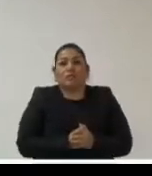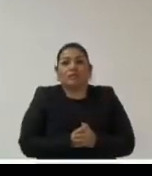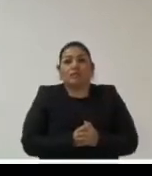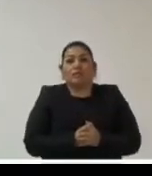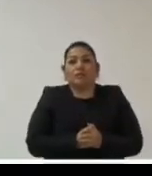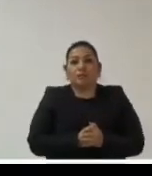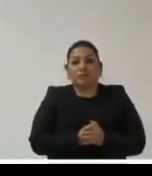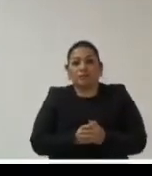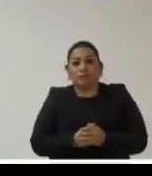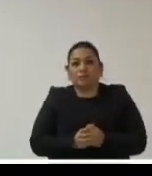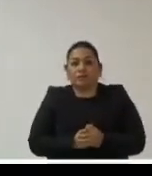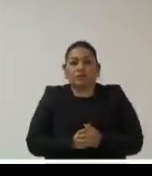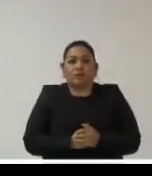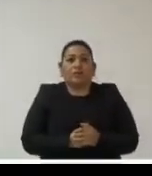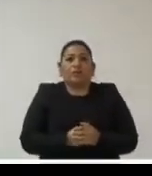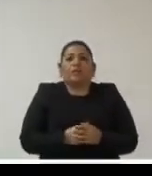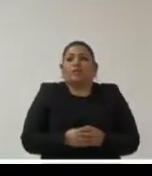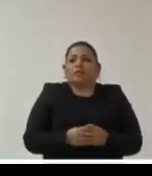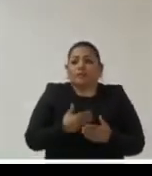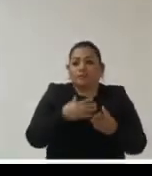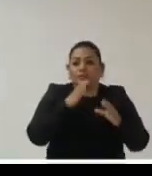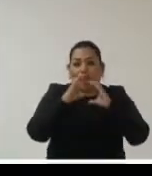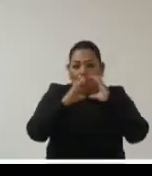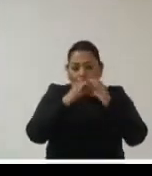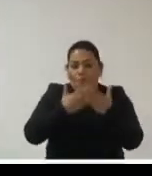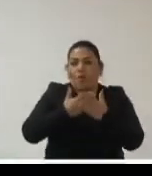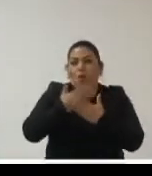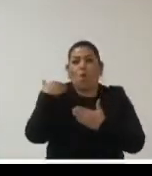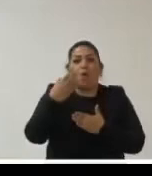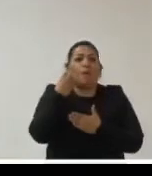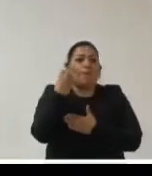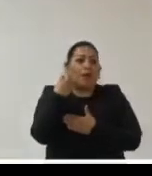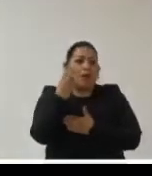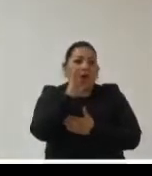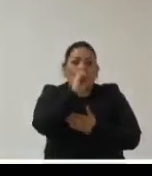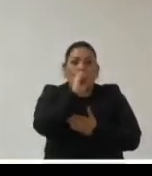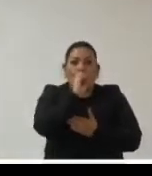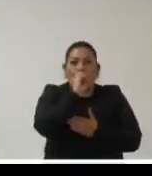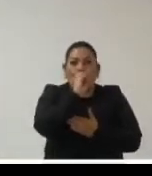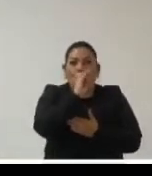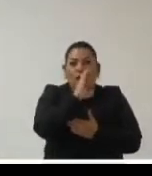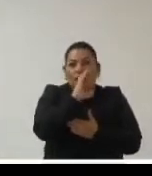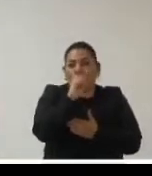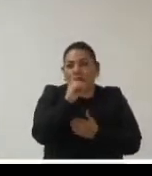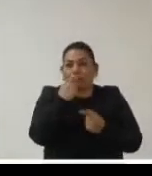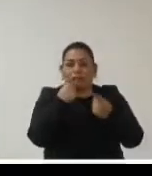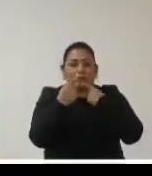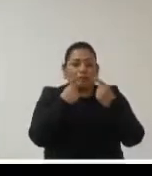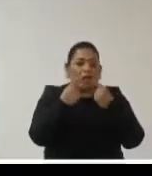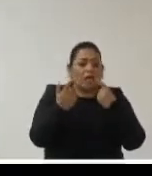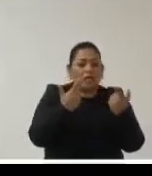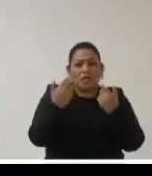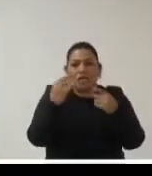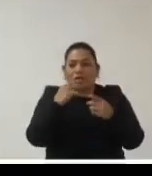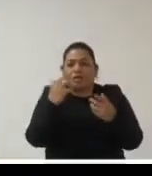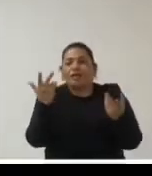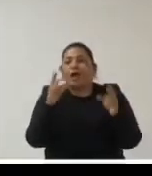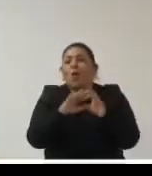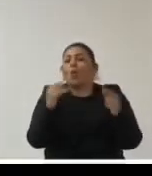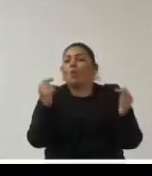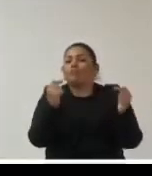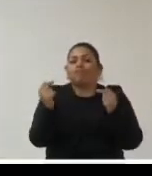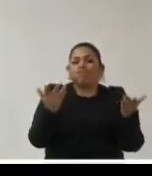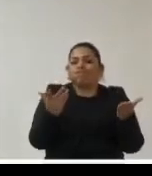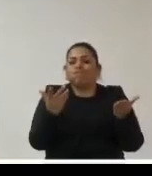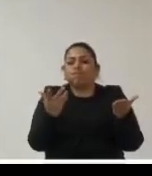ha habido y comentaba hace un par de días atrás en el foro de integridad en la OCD varias discusiones de esta materia también teníamos a propósito de que